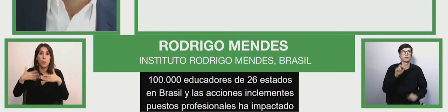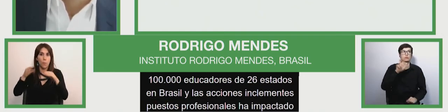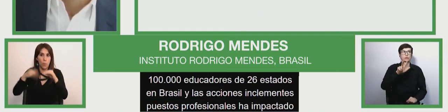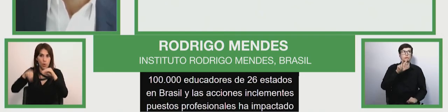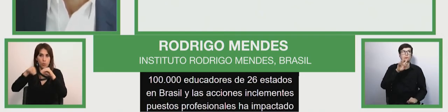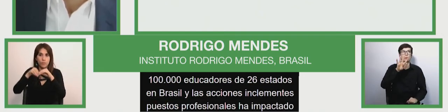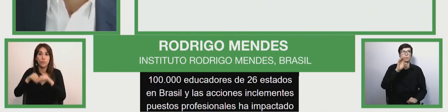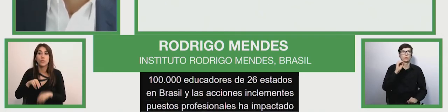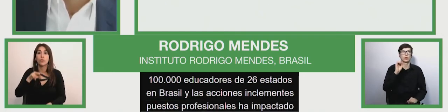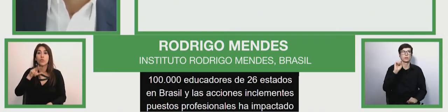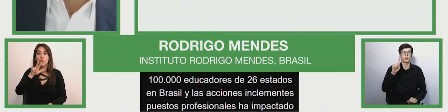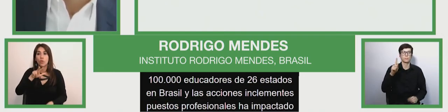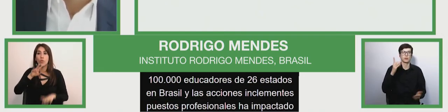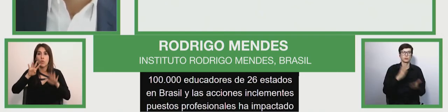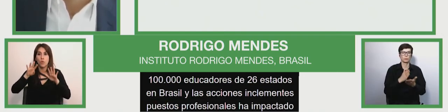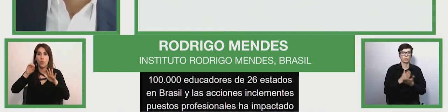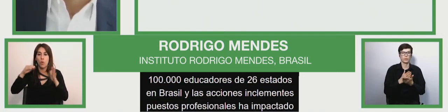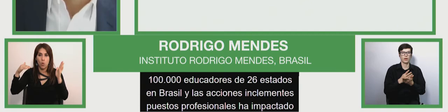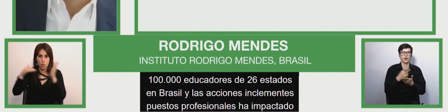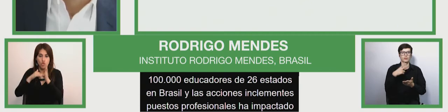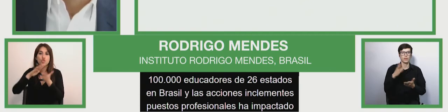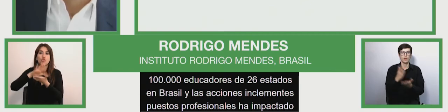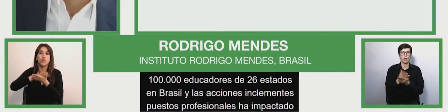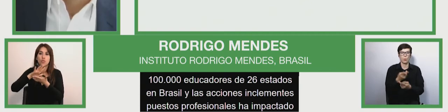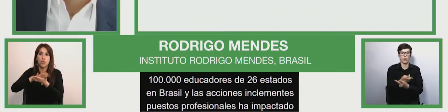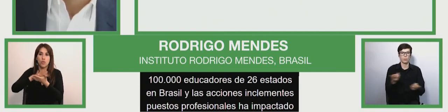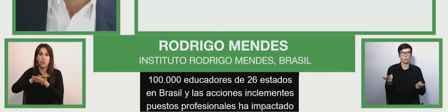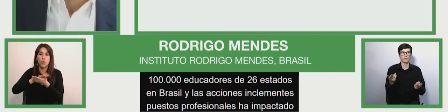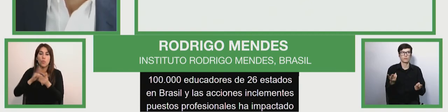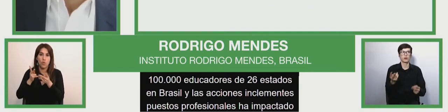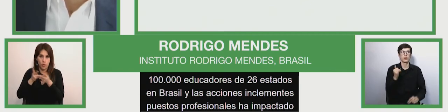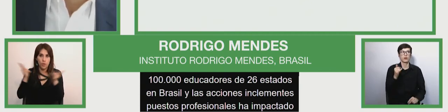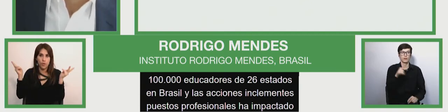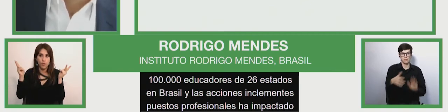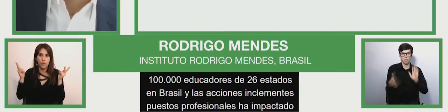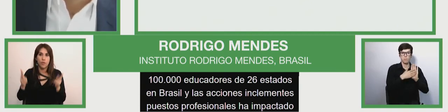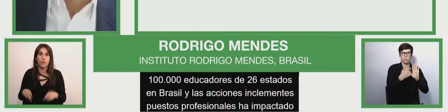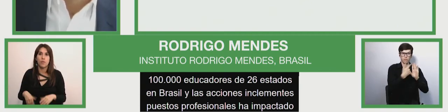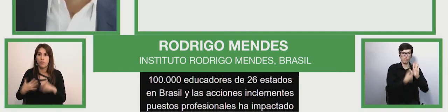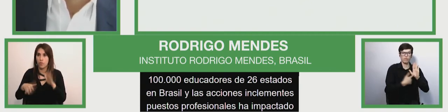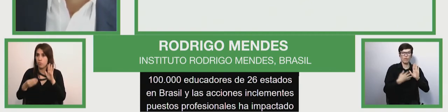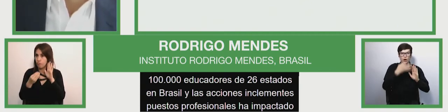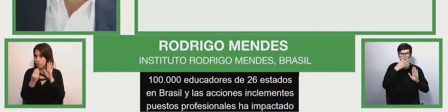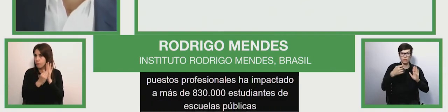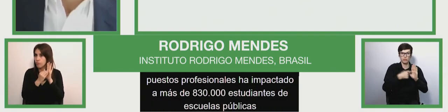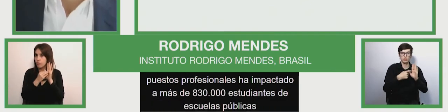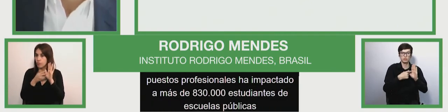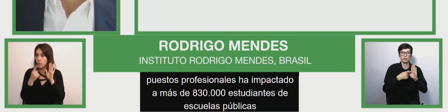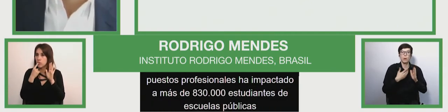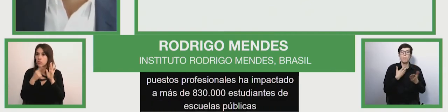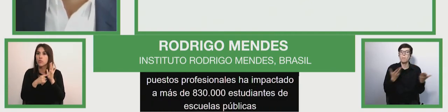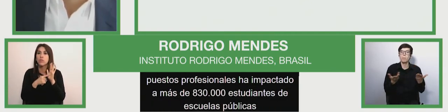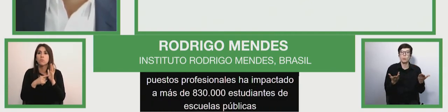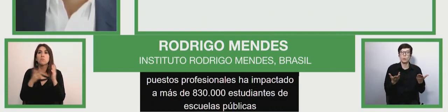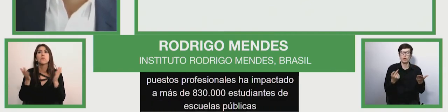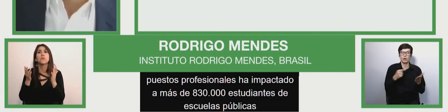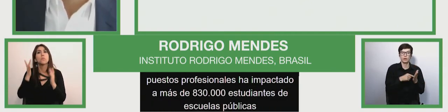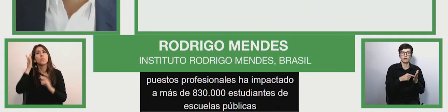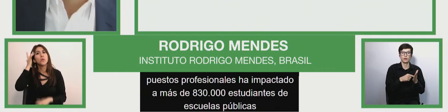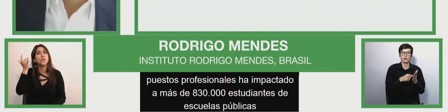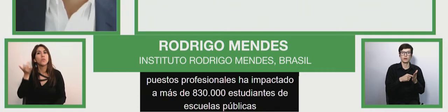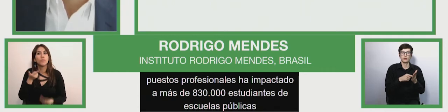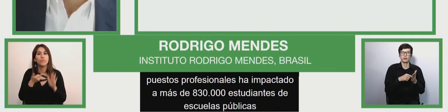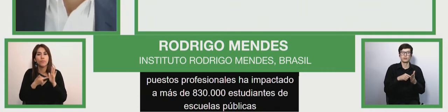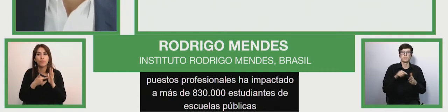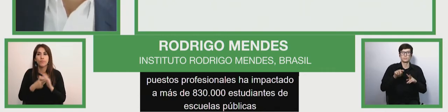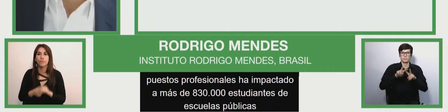840.000 estudiantes de escuelas públicas y la evidencia nos demuestra que porque debido